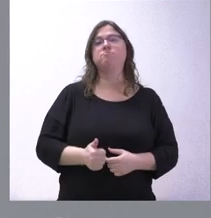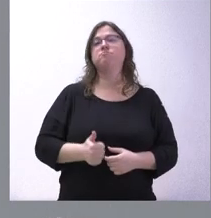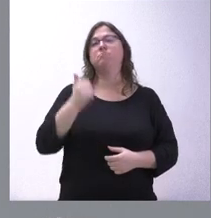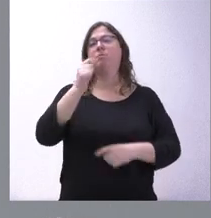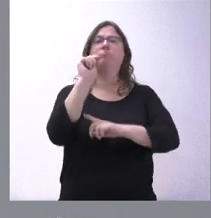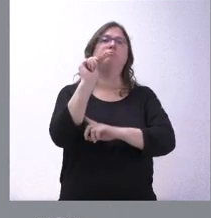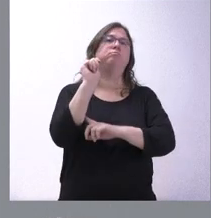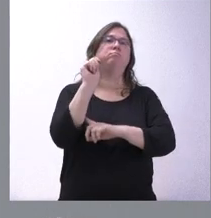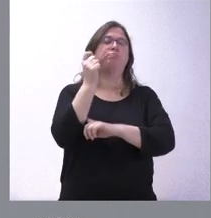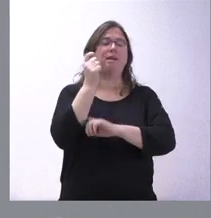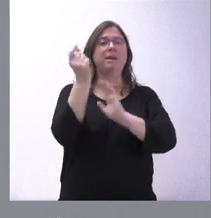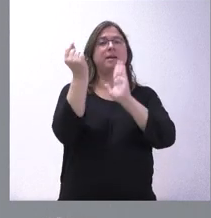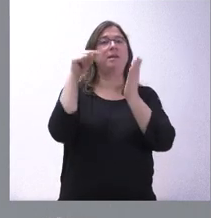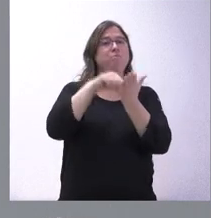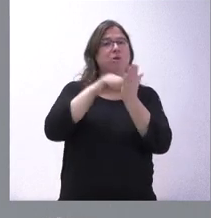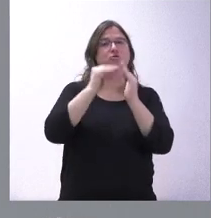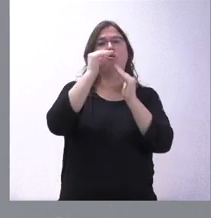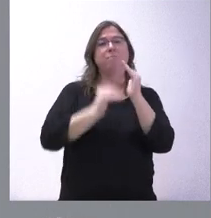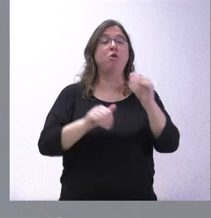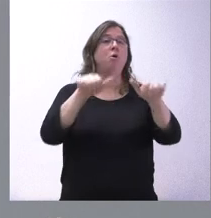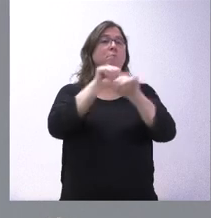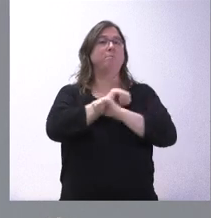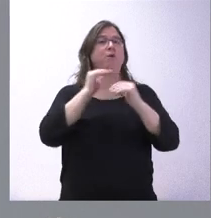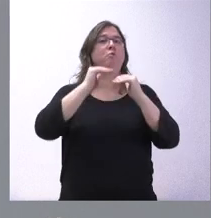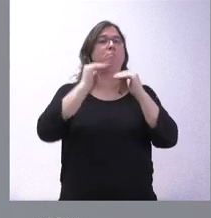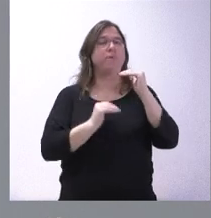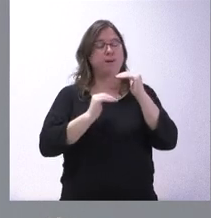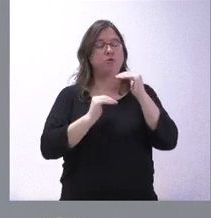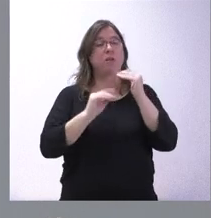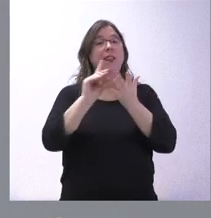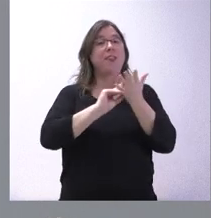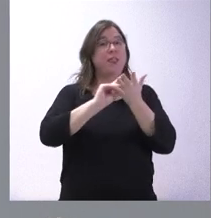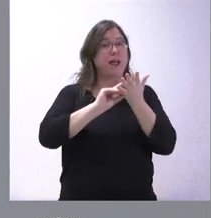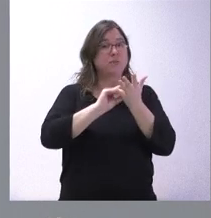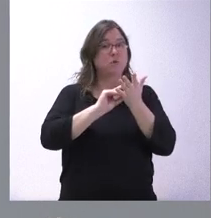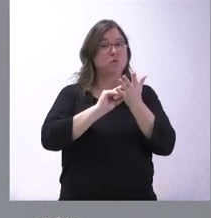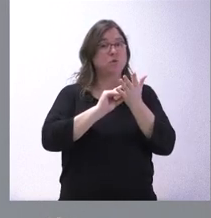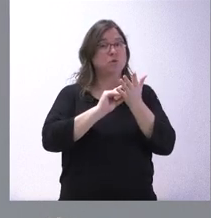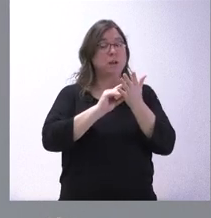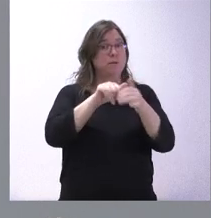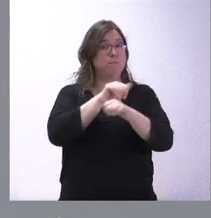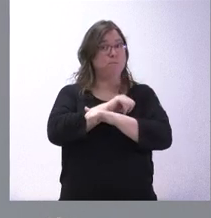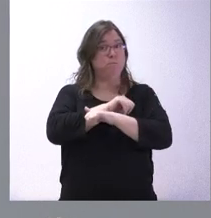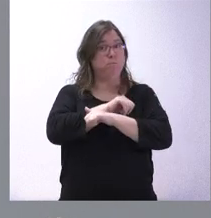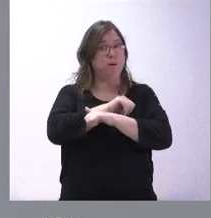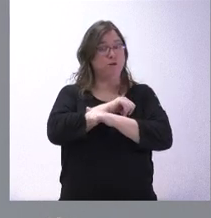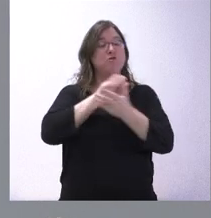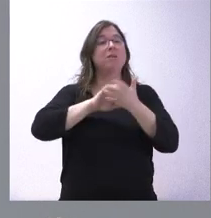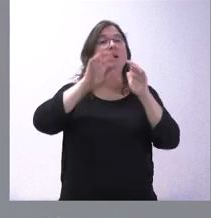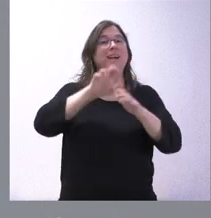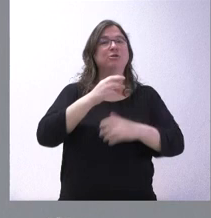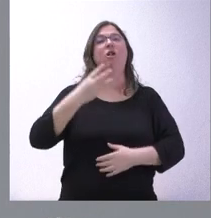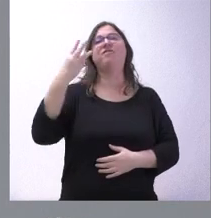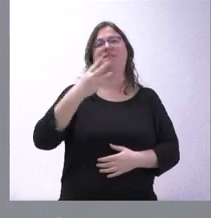conseguido bajar impuestos, tenemos menos paro que la media. Los últimos datos del paro registrado en Castilla y León estaban como tercera